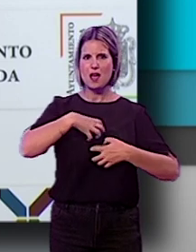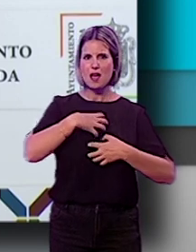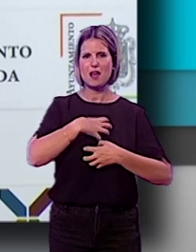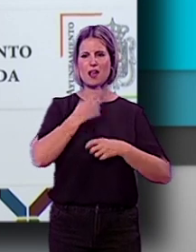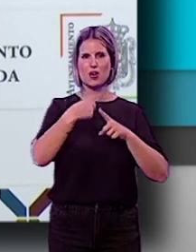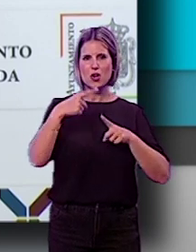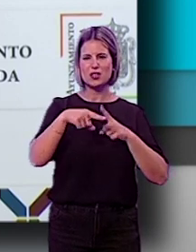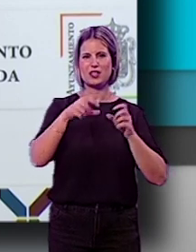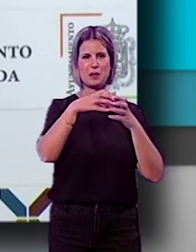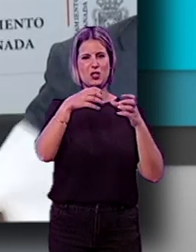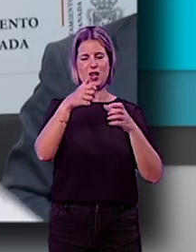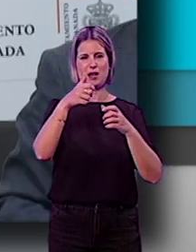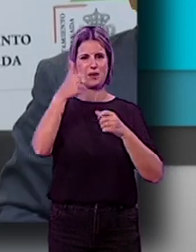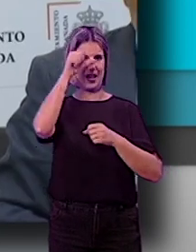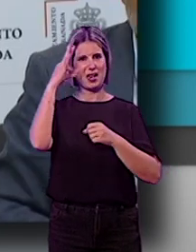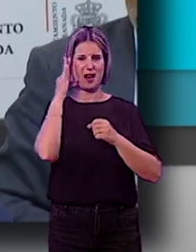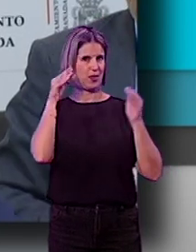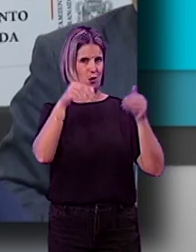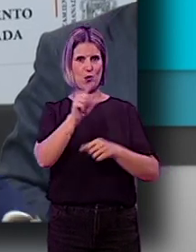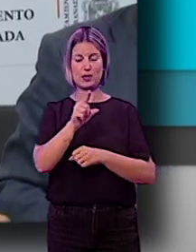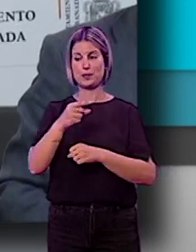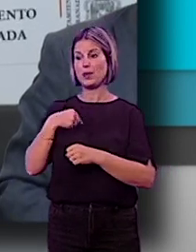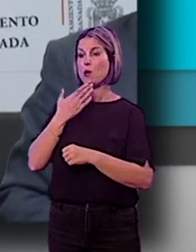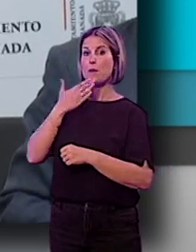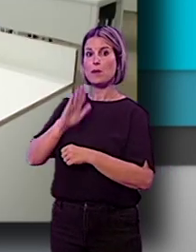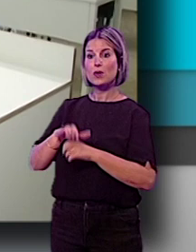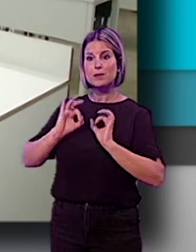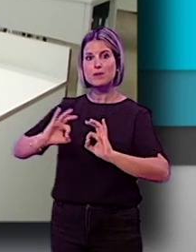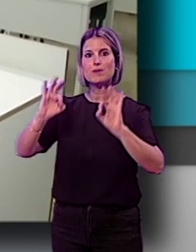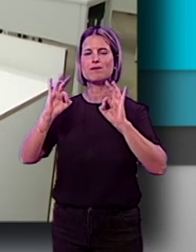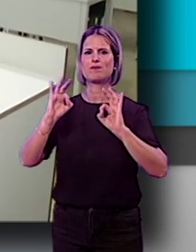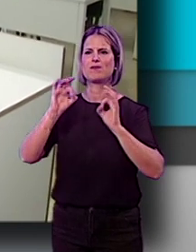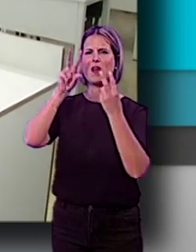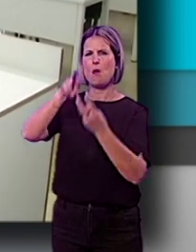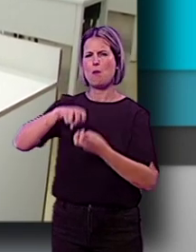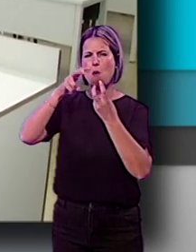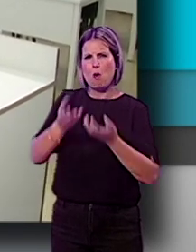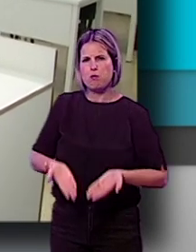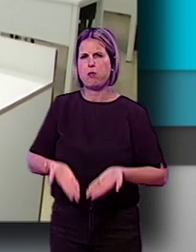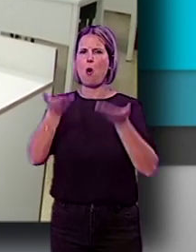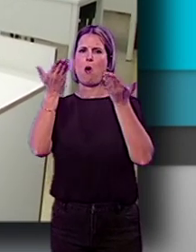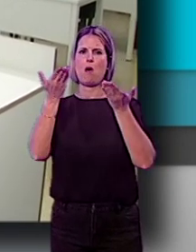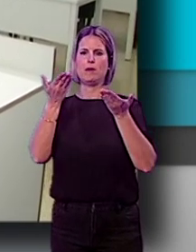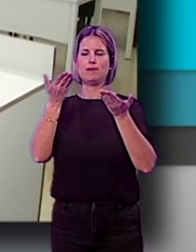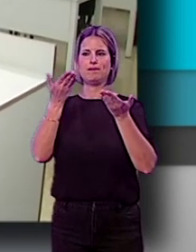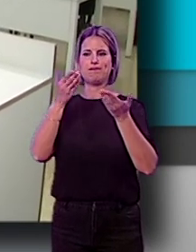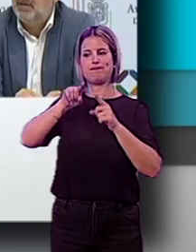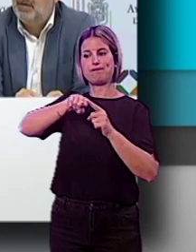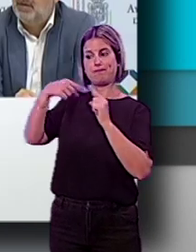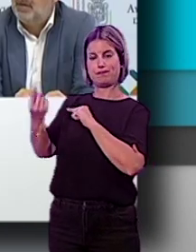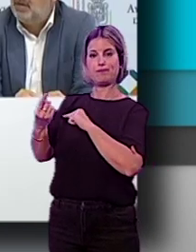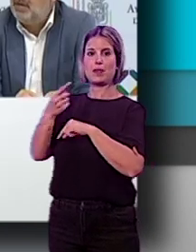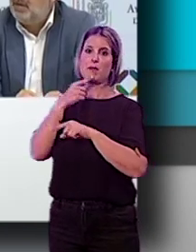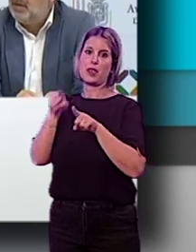que tienen los granadinos. Cuenca ha señalado especialmente la fuerte subida de impuestos municipales, contraponiendo a lo que ha